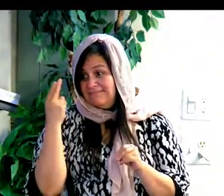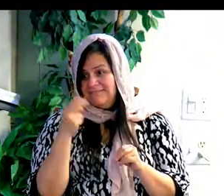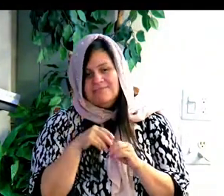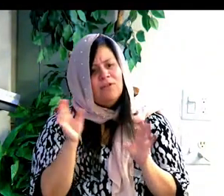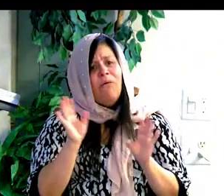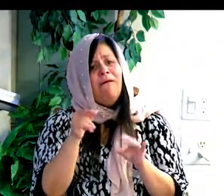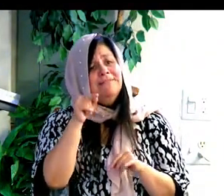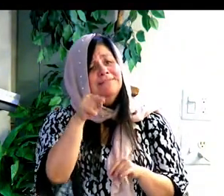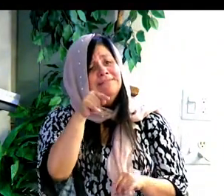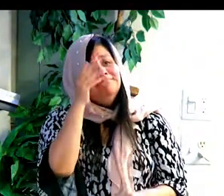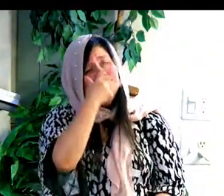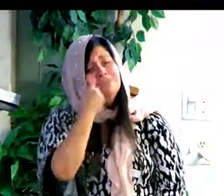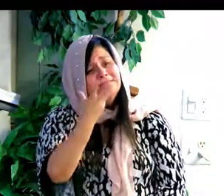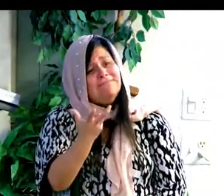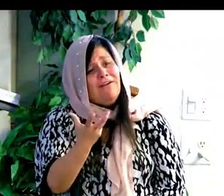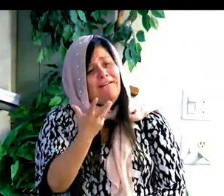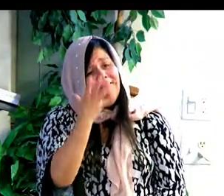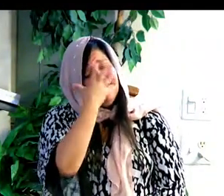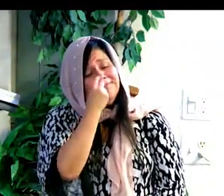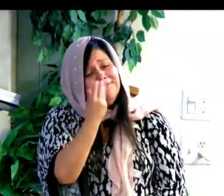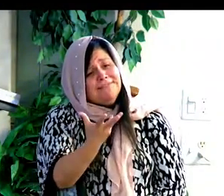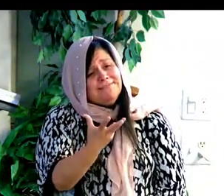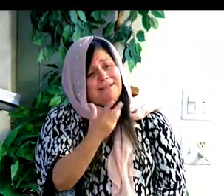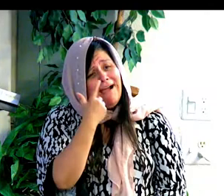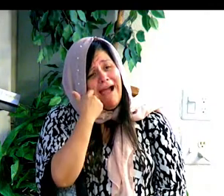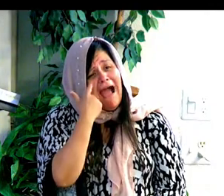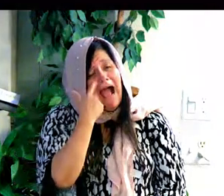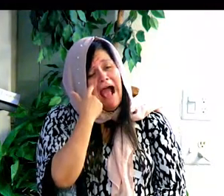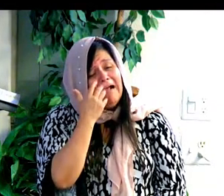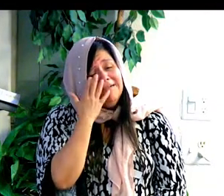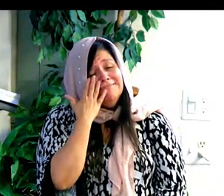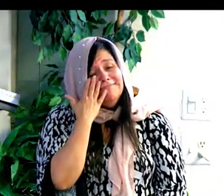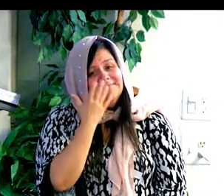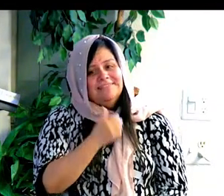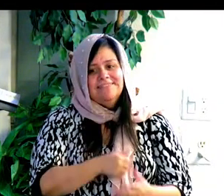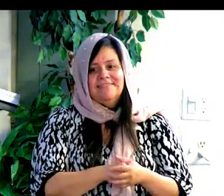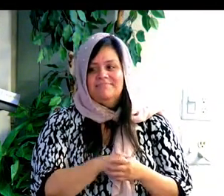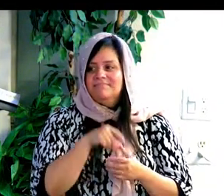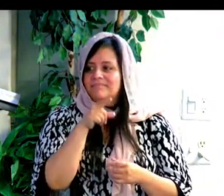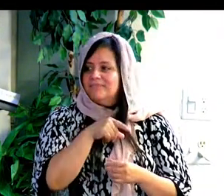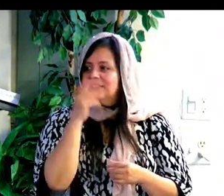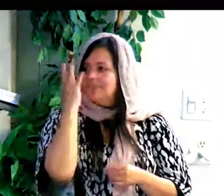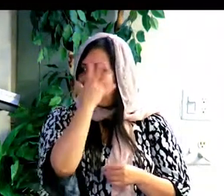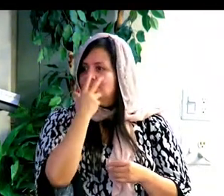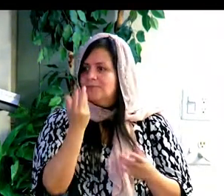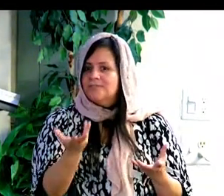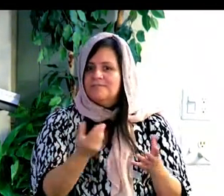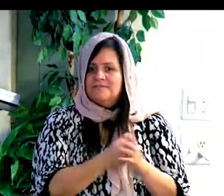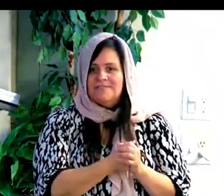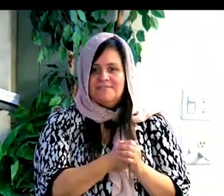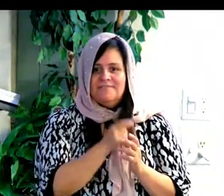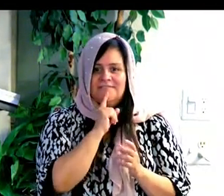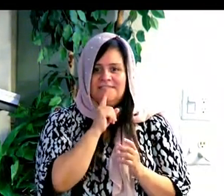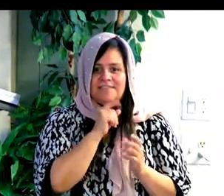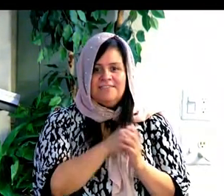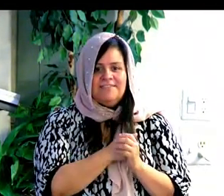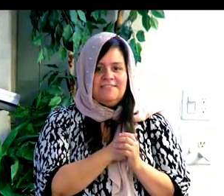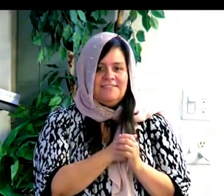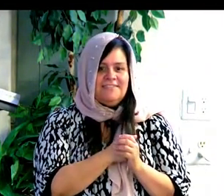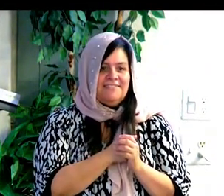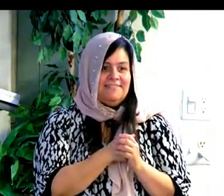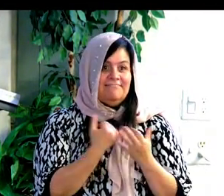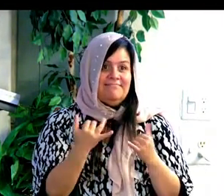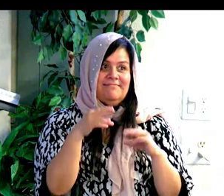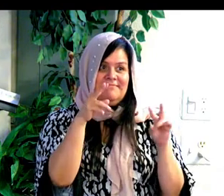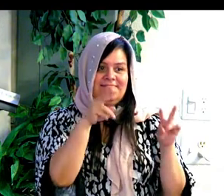Dice, no, está hermosa, mira, está hermosa. Yeah, she's beautiful. Of course she is. No, but you don't, look at her now, she's